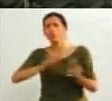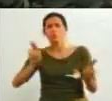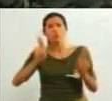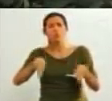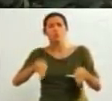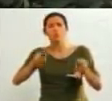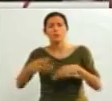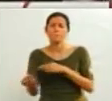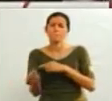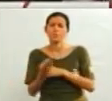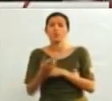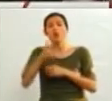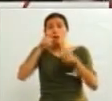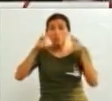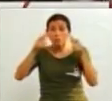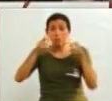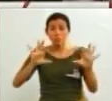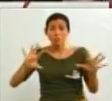Están por aquí.